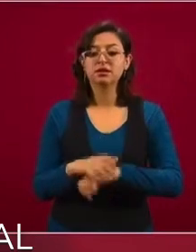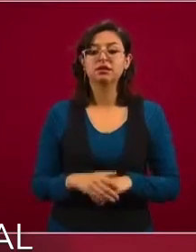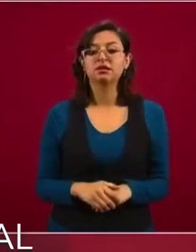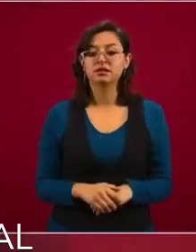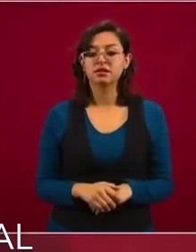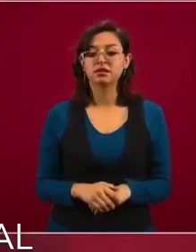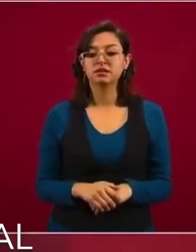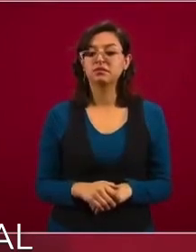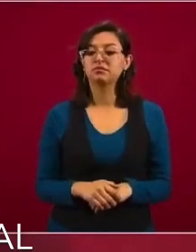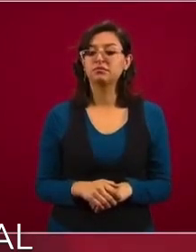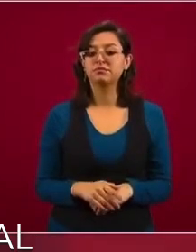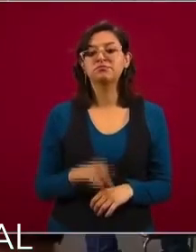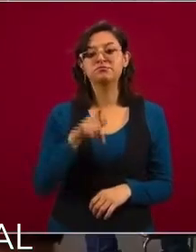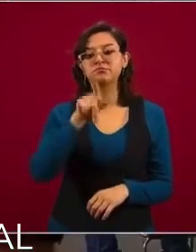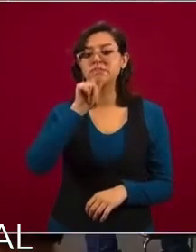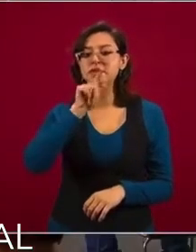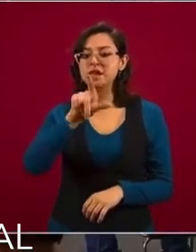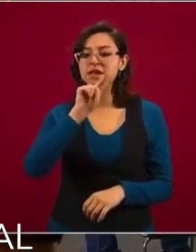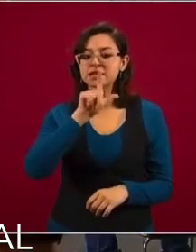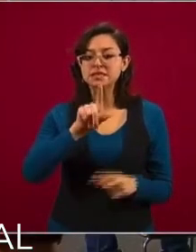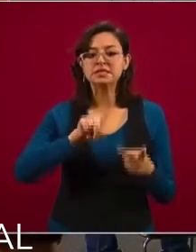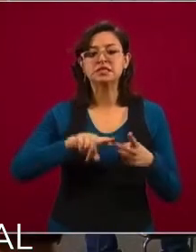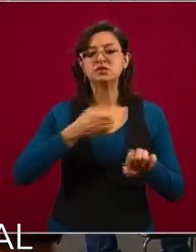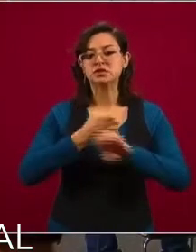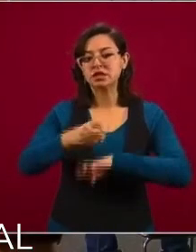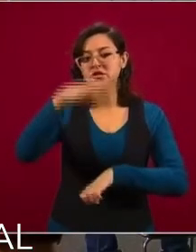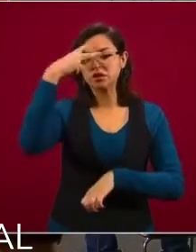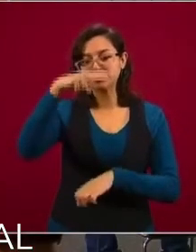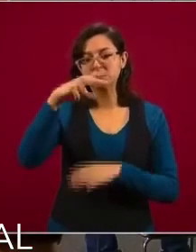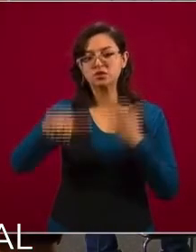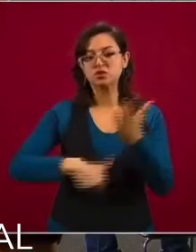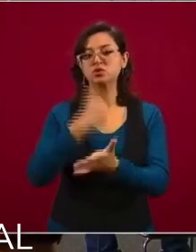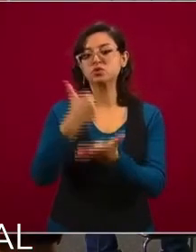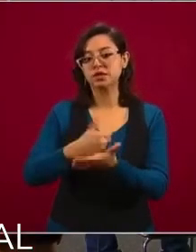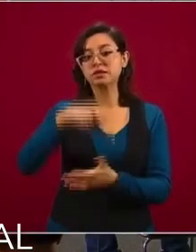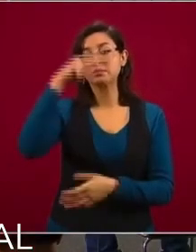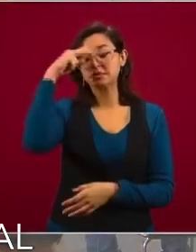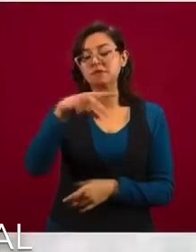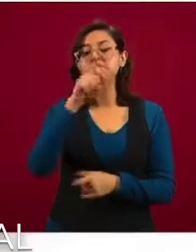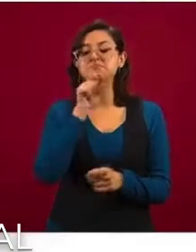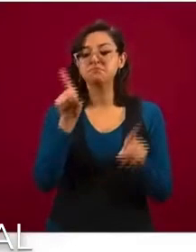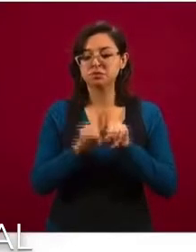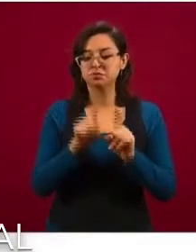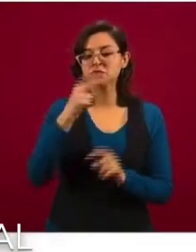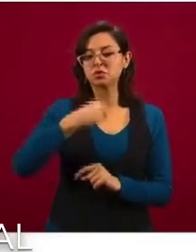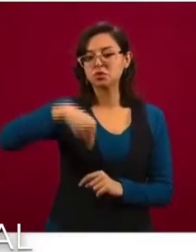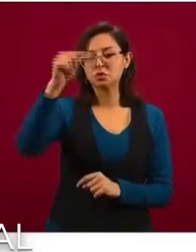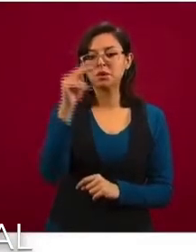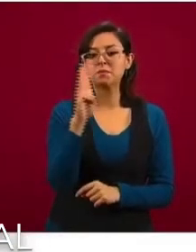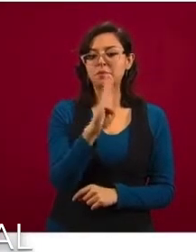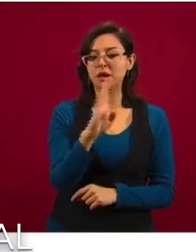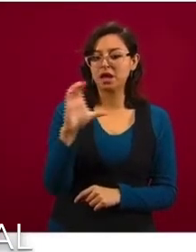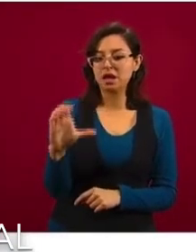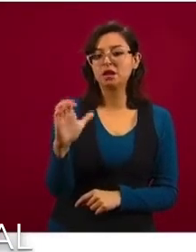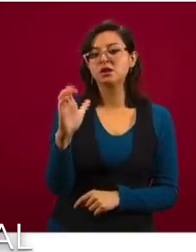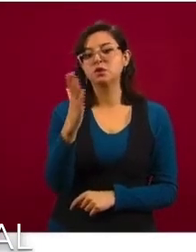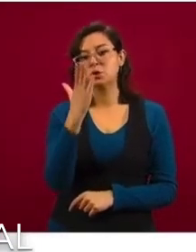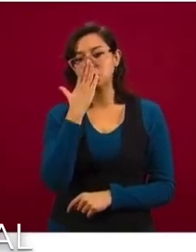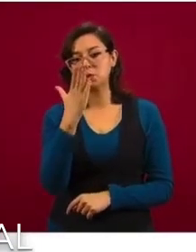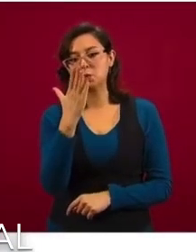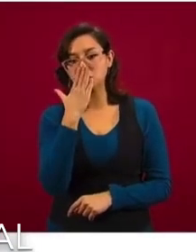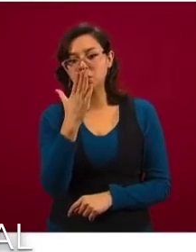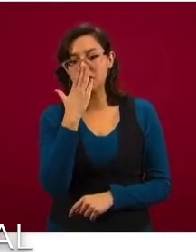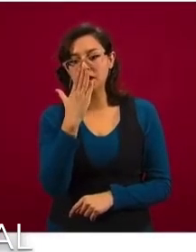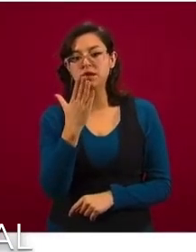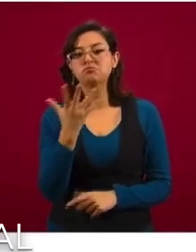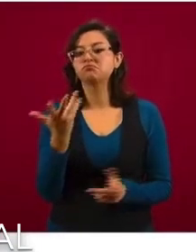sobre todo en el caso de Jalisco, Estado de México, Ciudad de México y también en el norte, Baja California, Sonora, algunas zonas